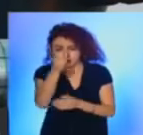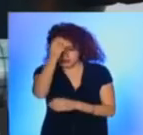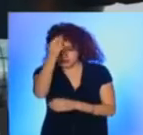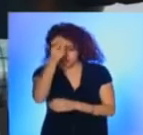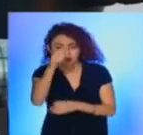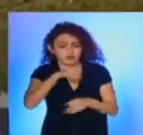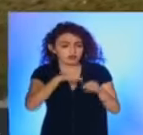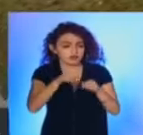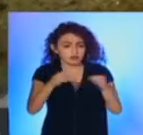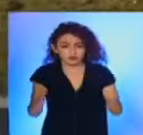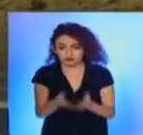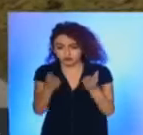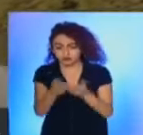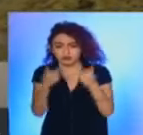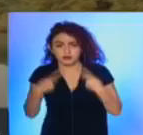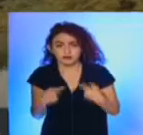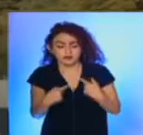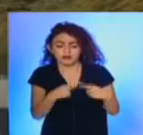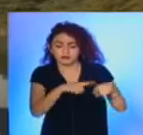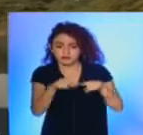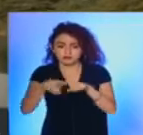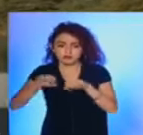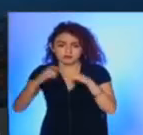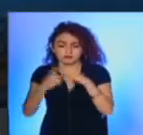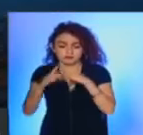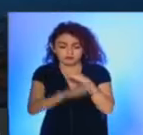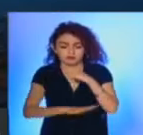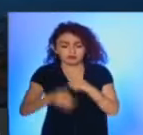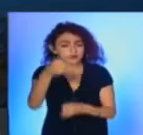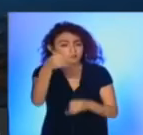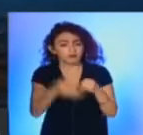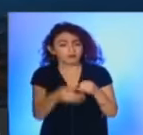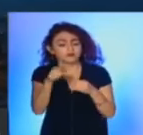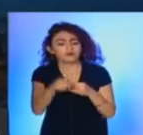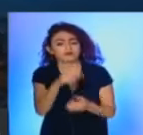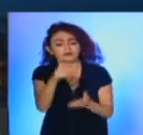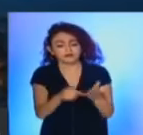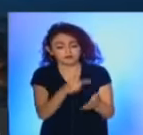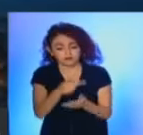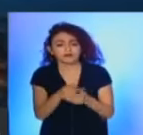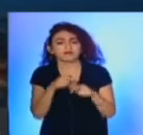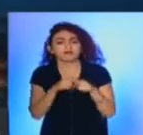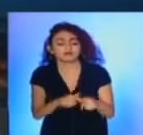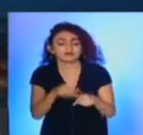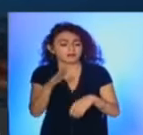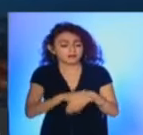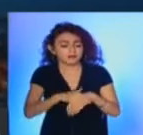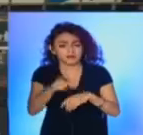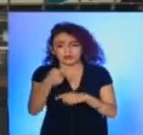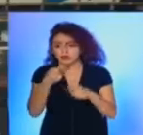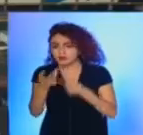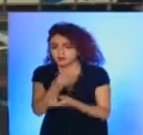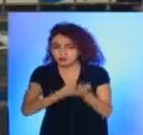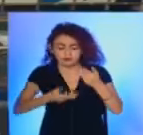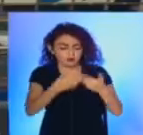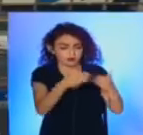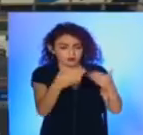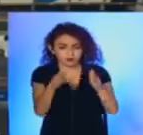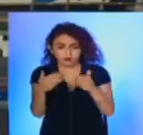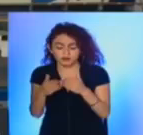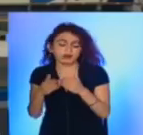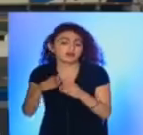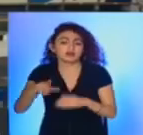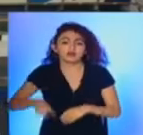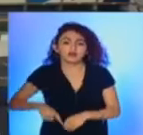y promueven a inversionistas con dimensión social. Finalmente, reiteraron su disposición de mantener el diálogo abierto y franco con el